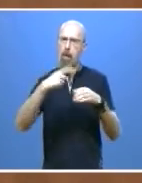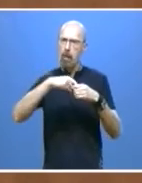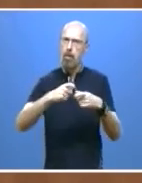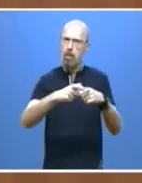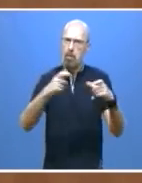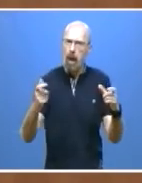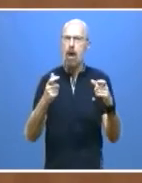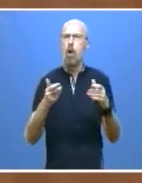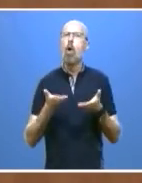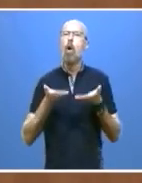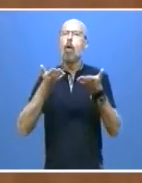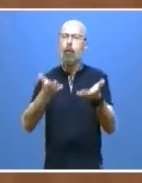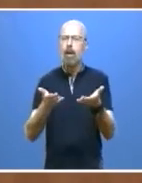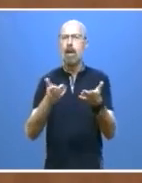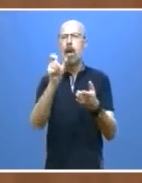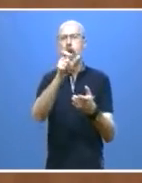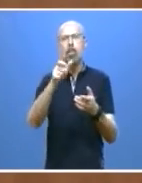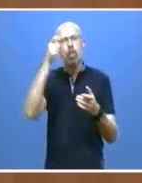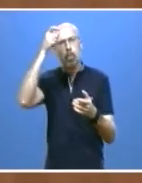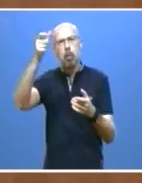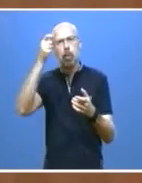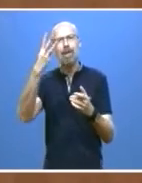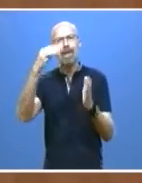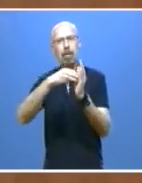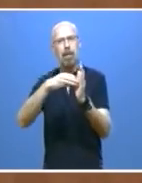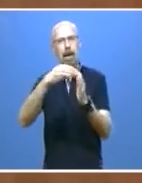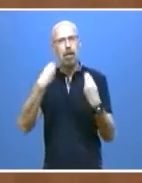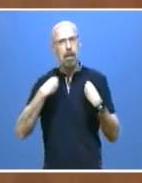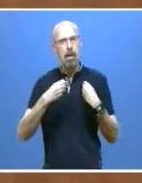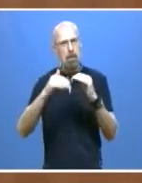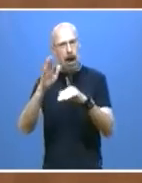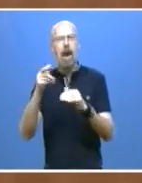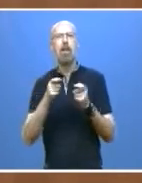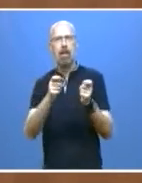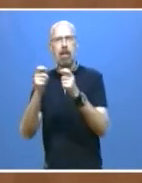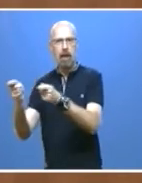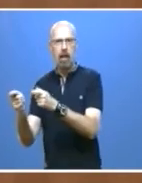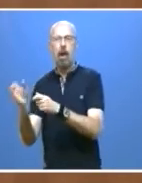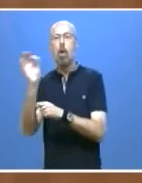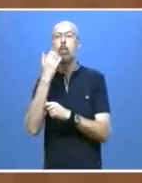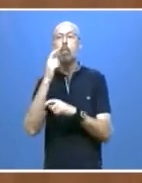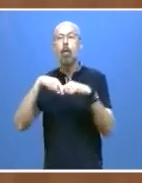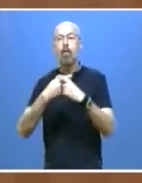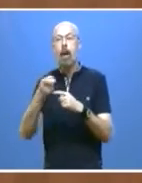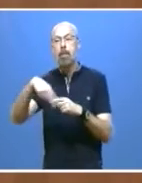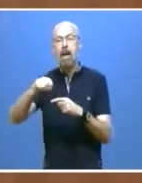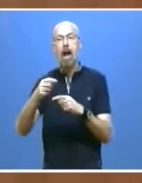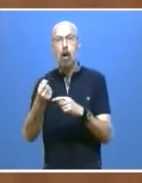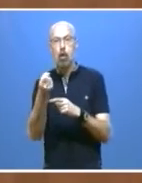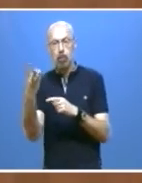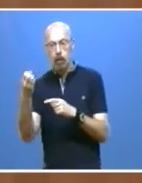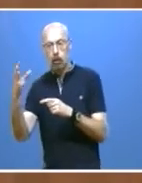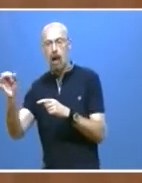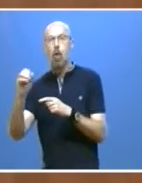municipios de más de 3.000 habitantes y con beneficios y deducciones para las familias numerosas y